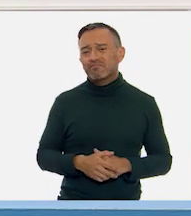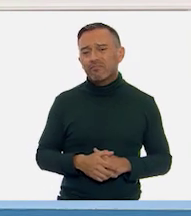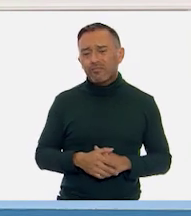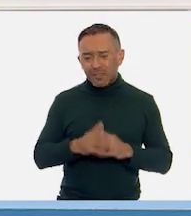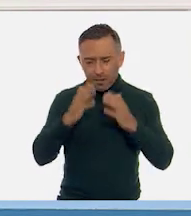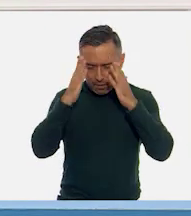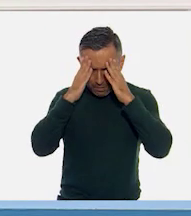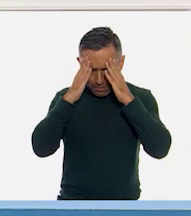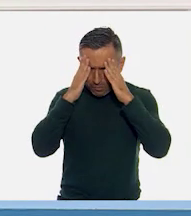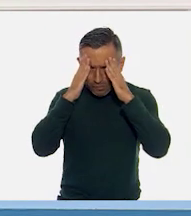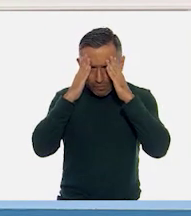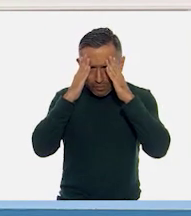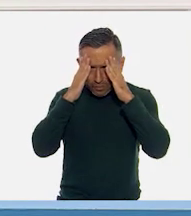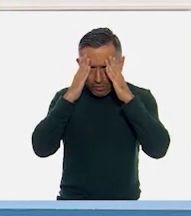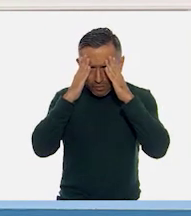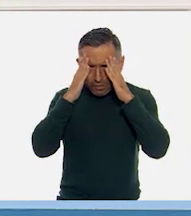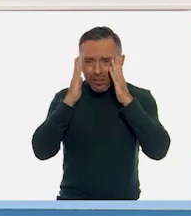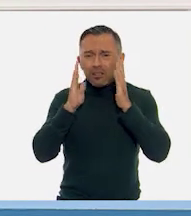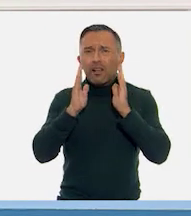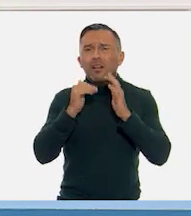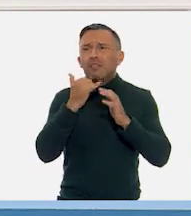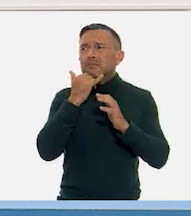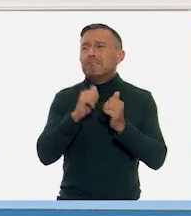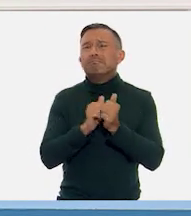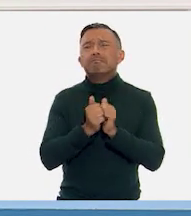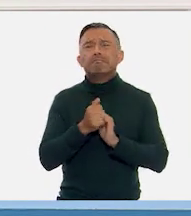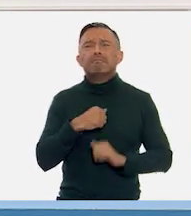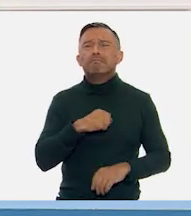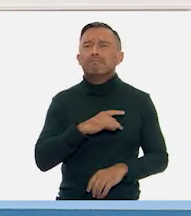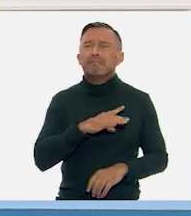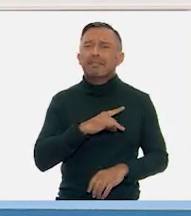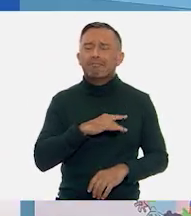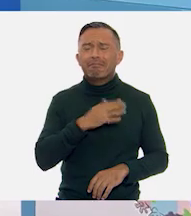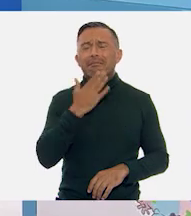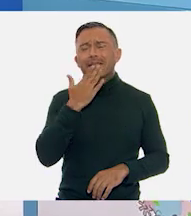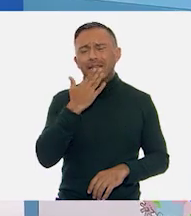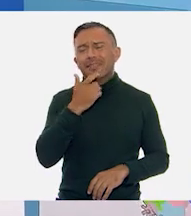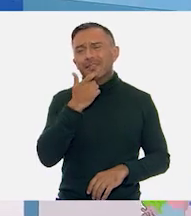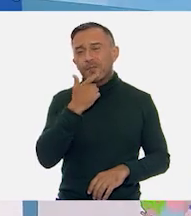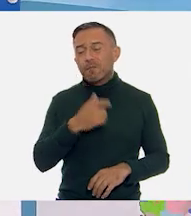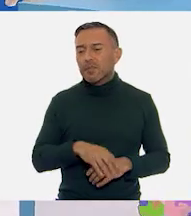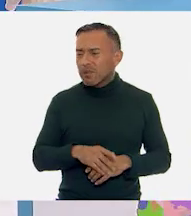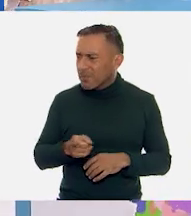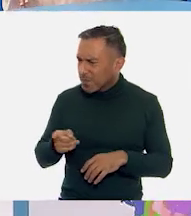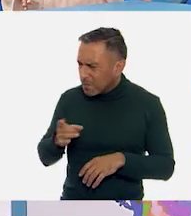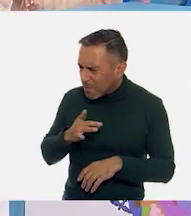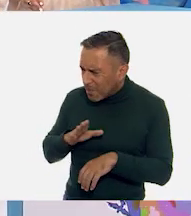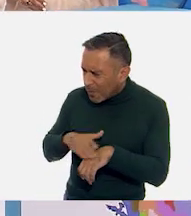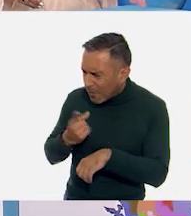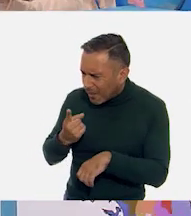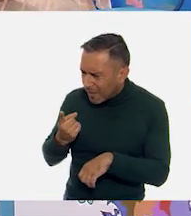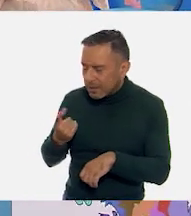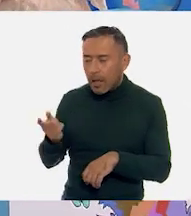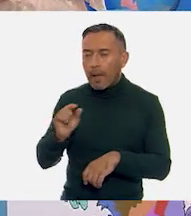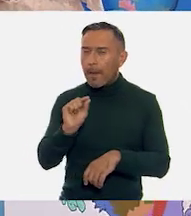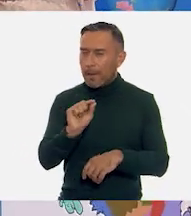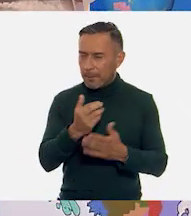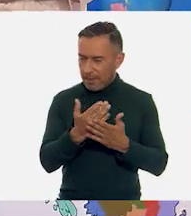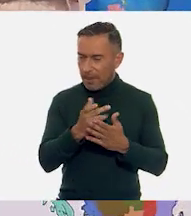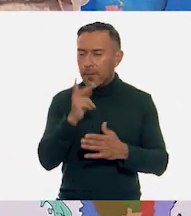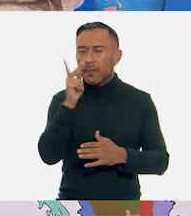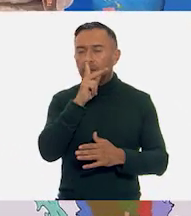no, ya me comenzaron a dar nervios. Pero, ¿por qué? A ver, respiremos